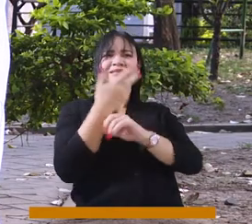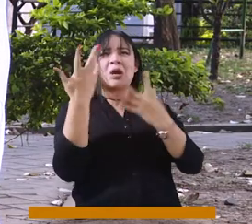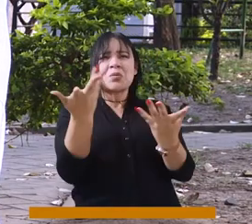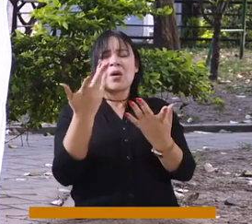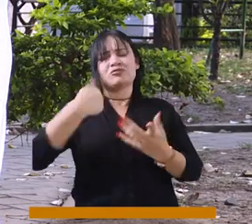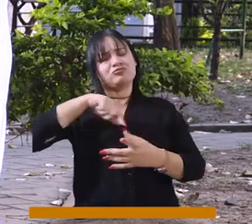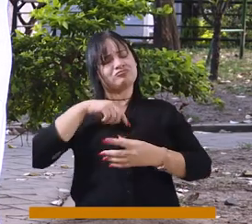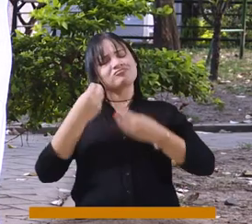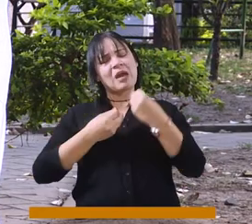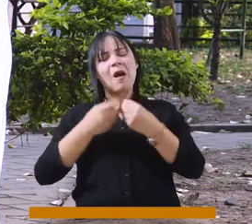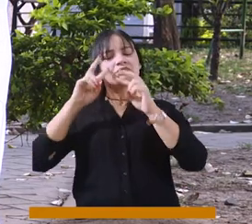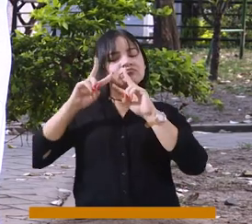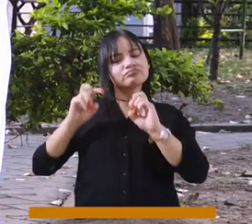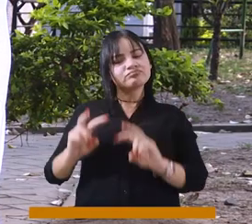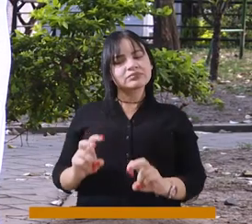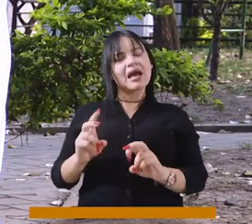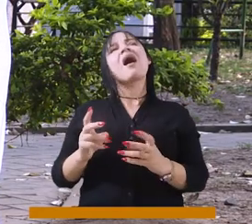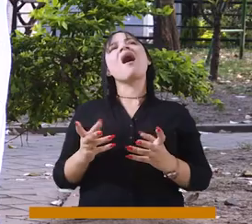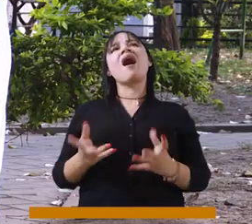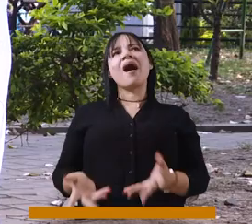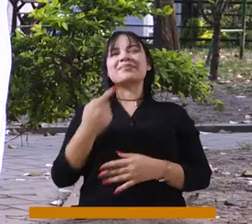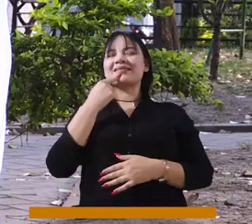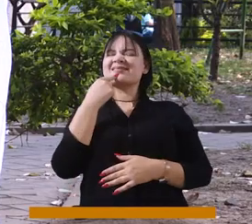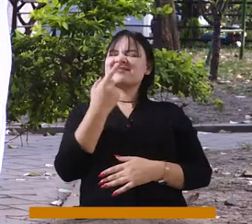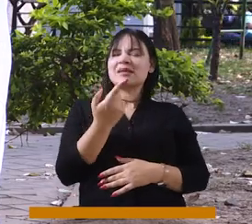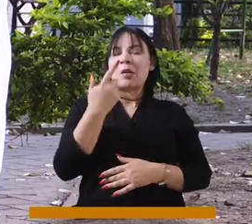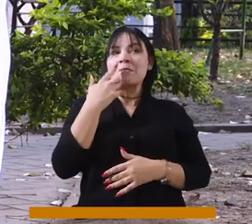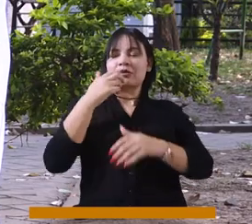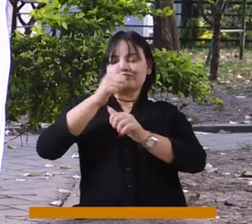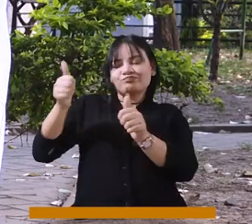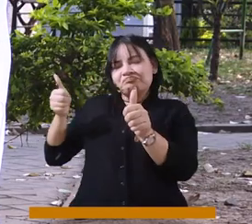es el